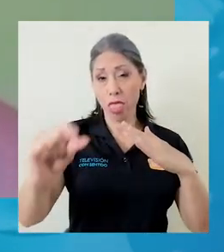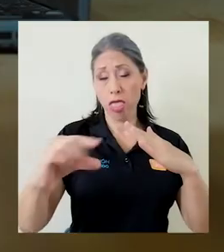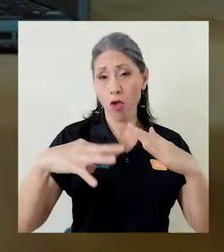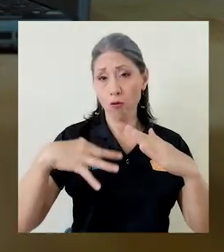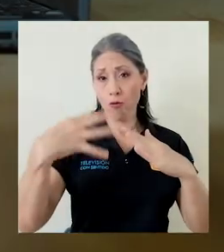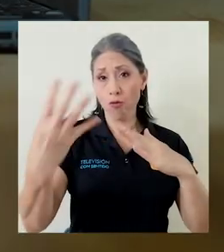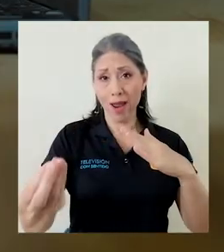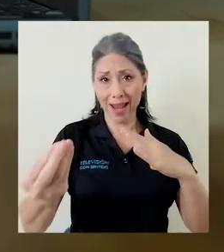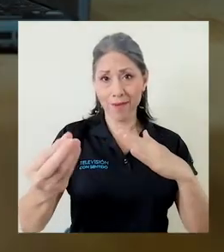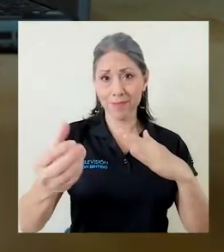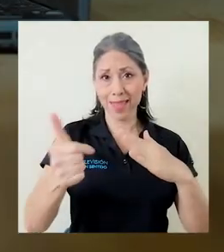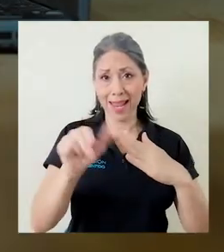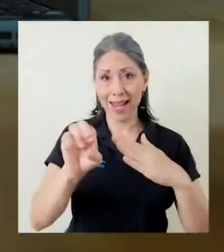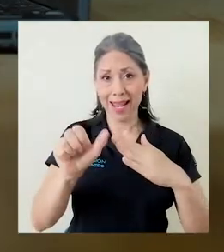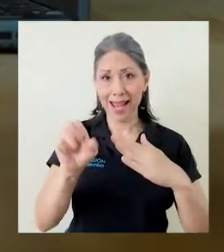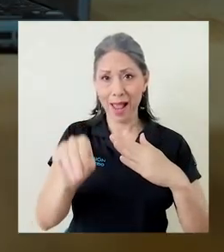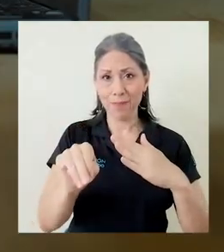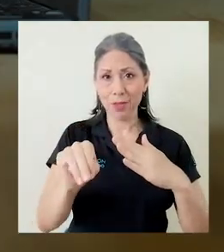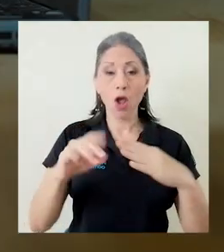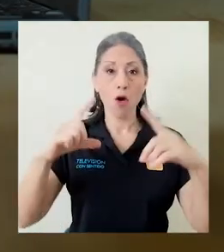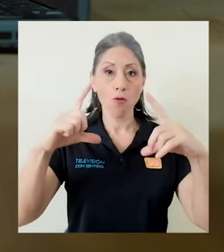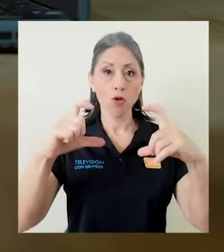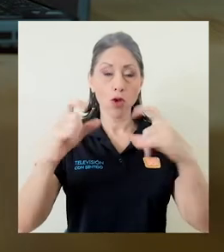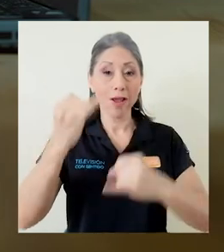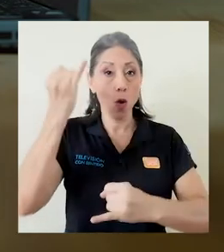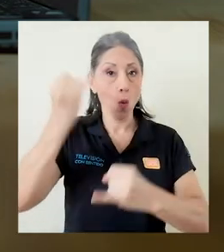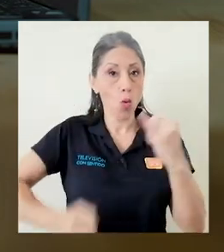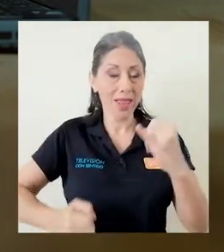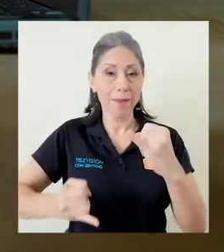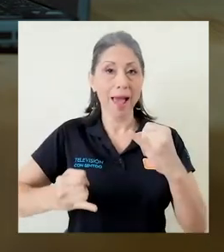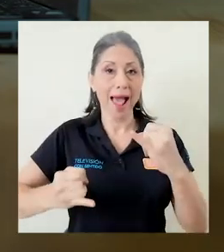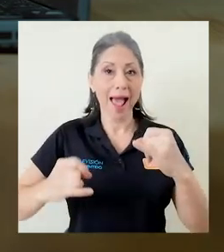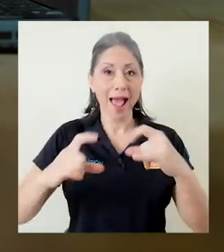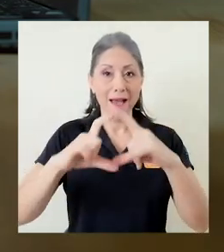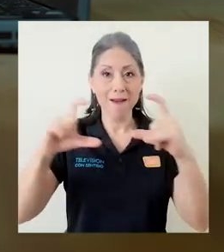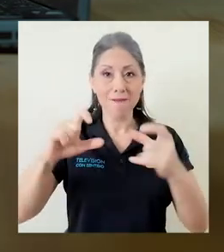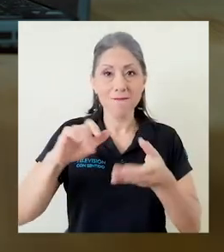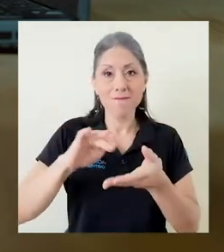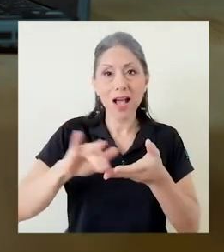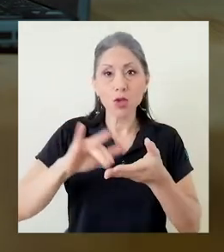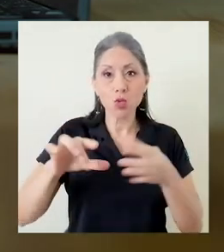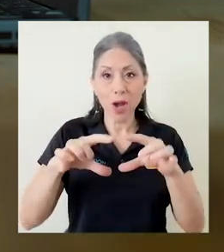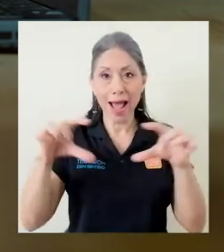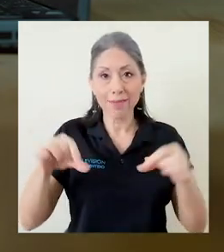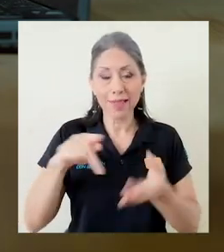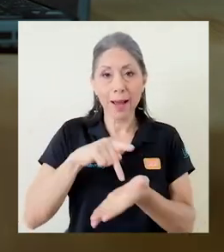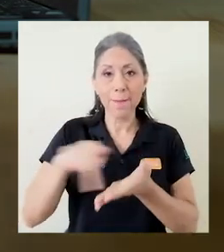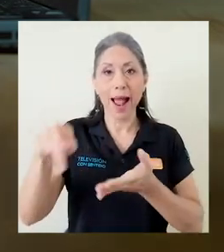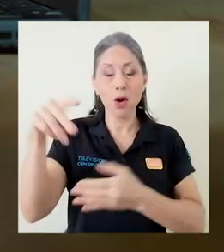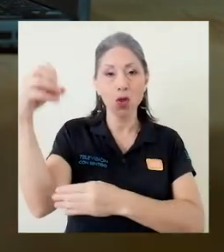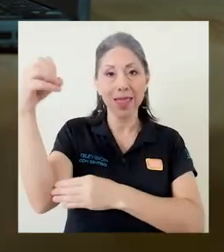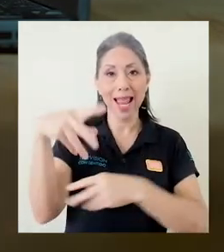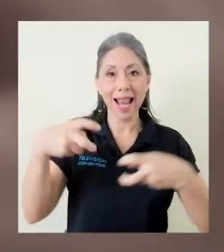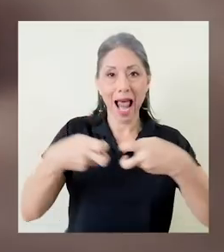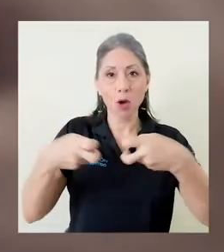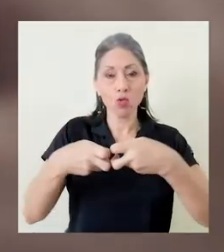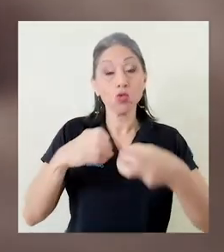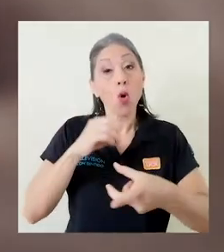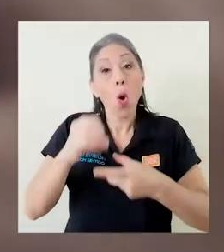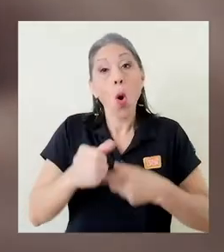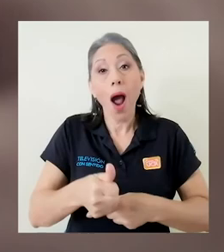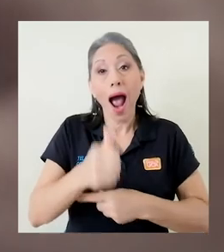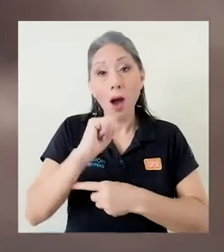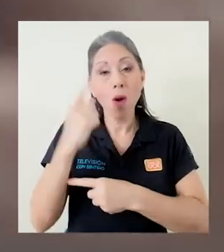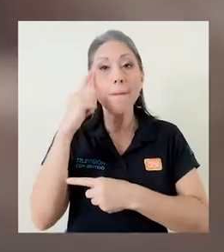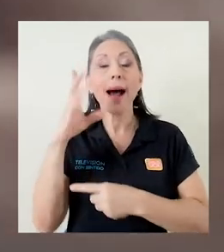GAM, es una fotografía del último pago del residuo, perdón, de la factura de la luz o del agua, ¿verdad?, para